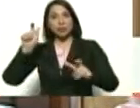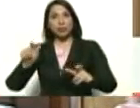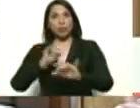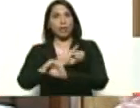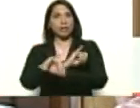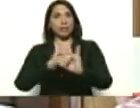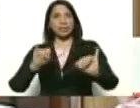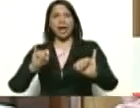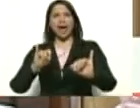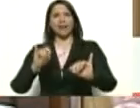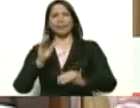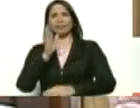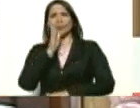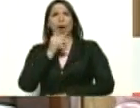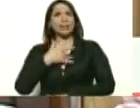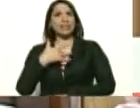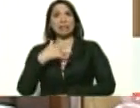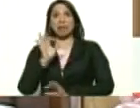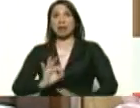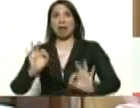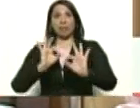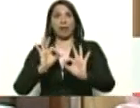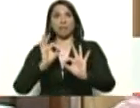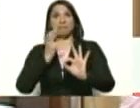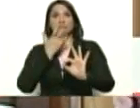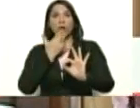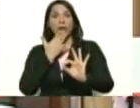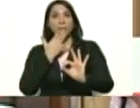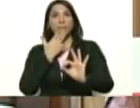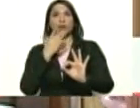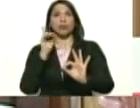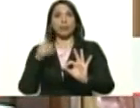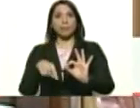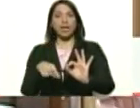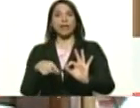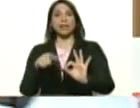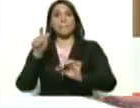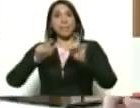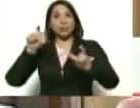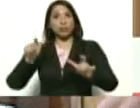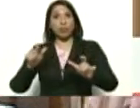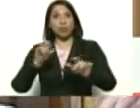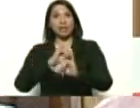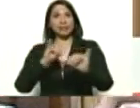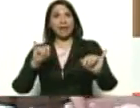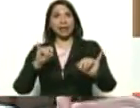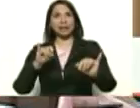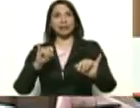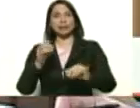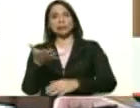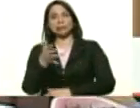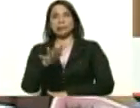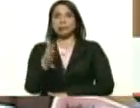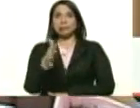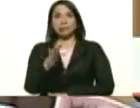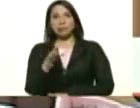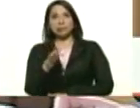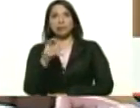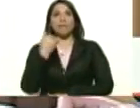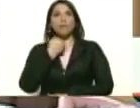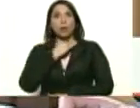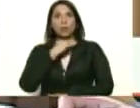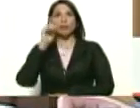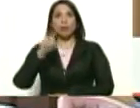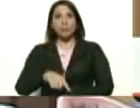asintomáticos. Y, excepcionalmente, bueno, pacientes que están en condición moderada y que están en